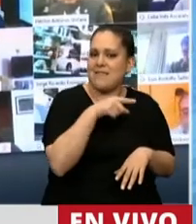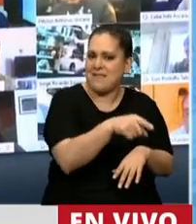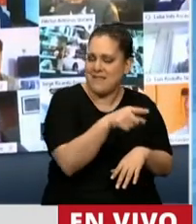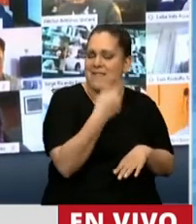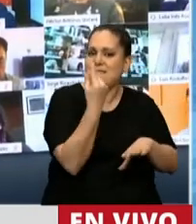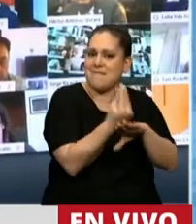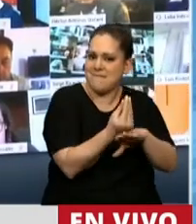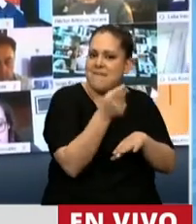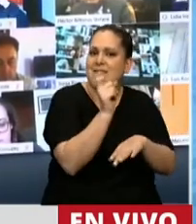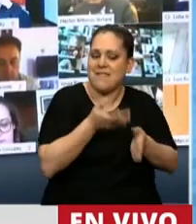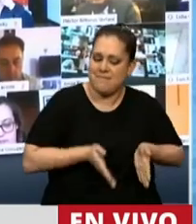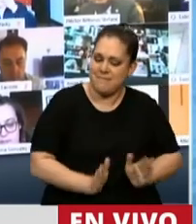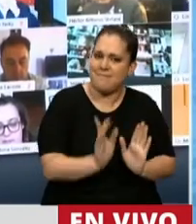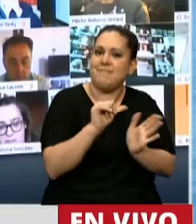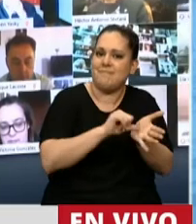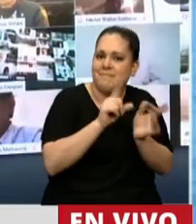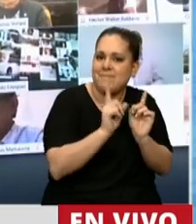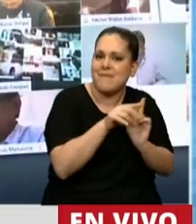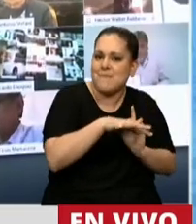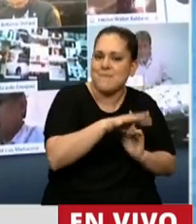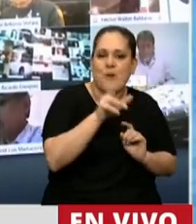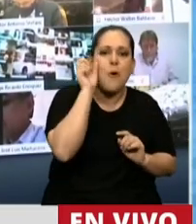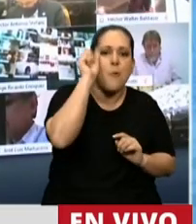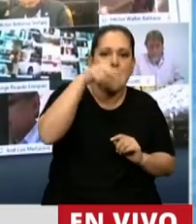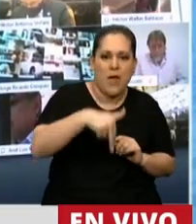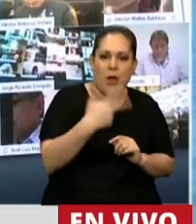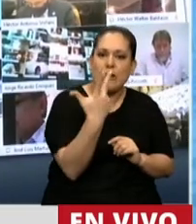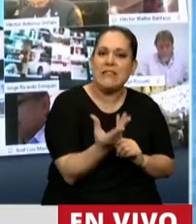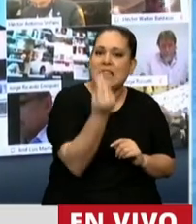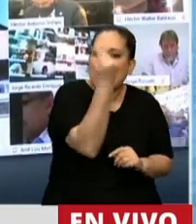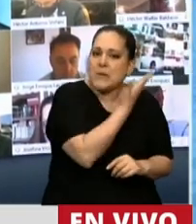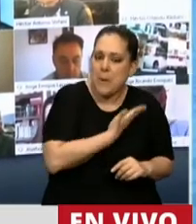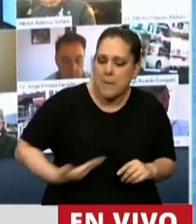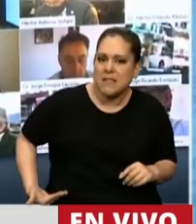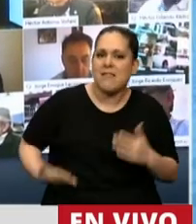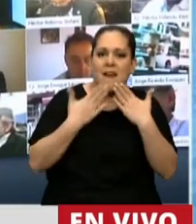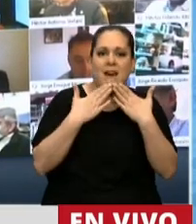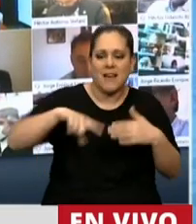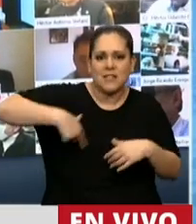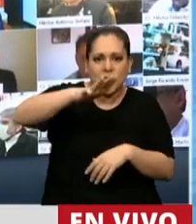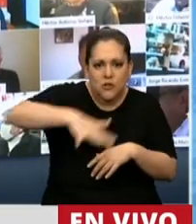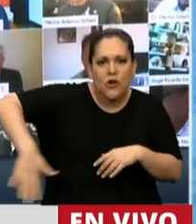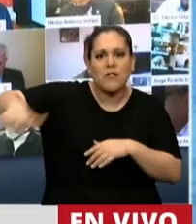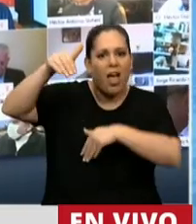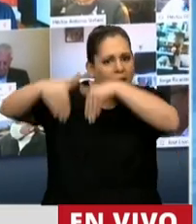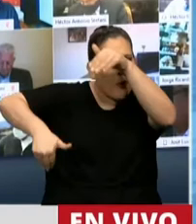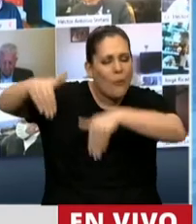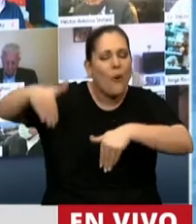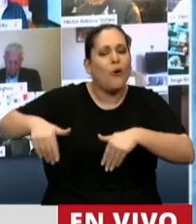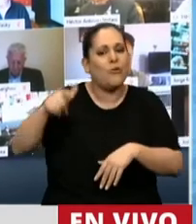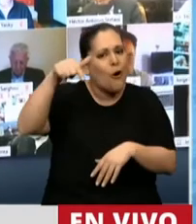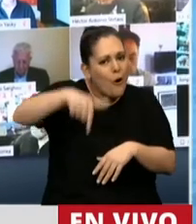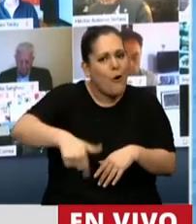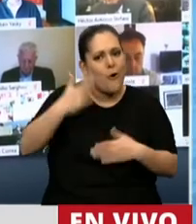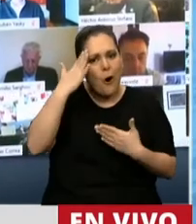único argentino que ocupó tres veces la presidencia por el voto popular, y que hoy venimos a rendir un